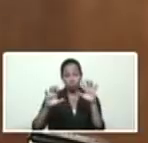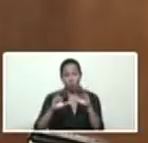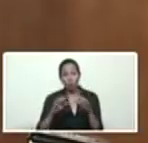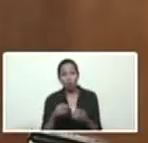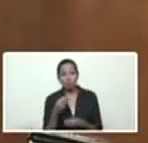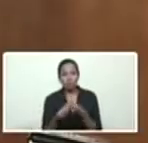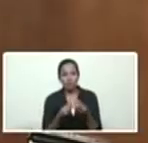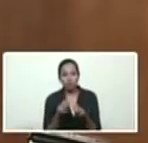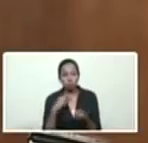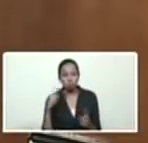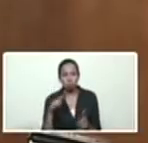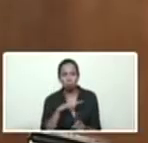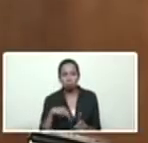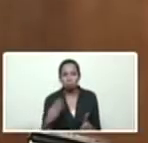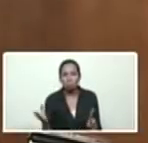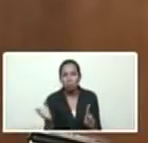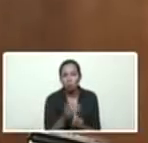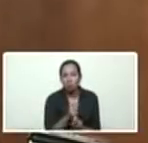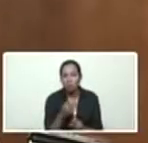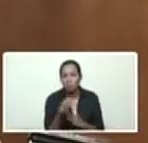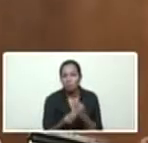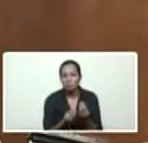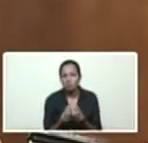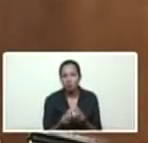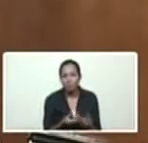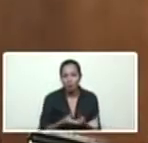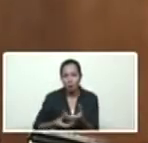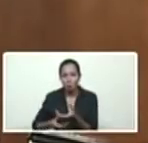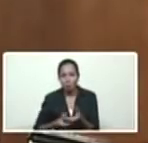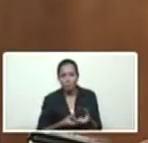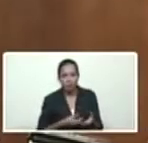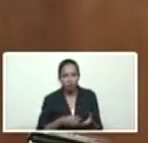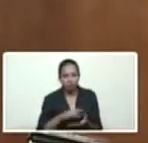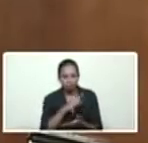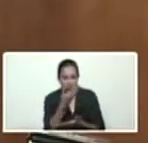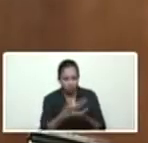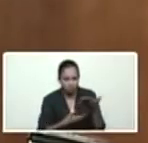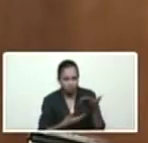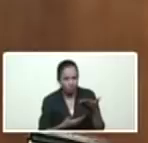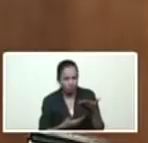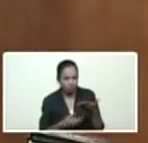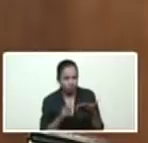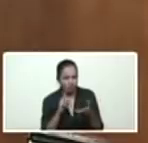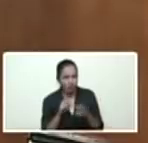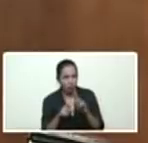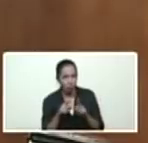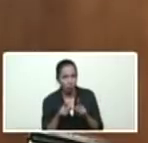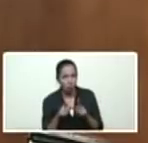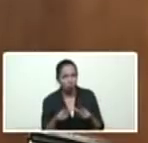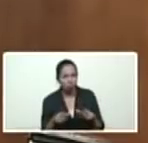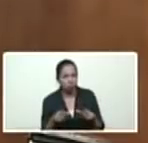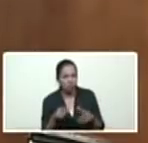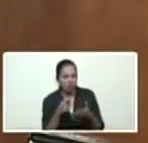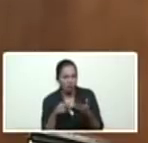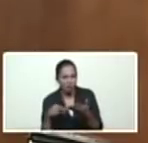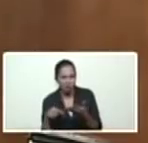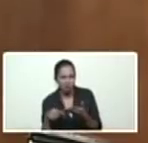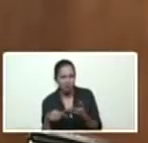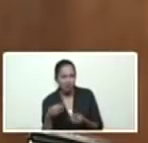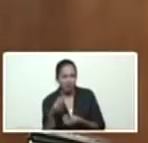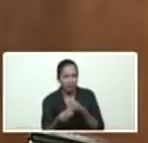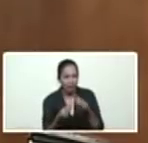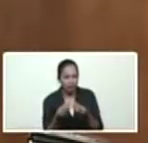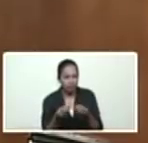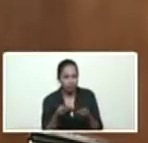encontramos en las investigaciones bomberiles restos de sustancias inflamables para generar